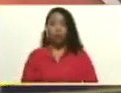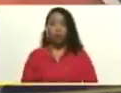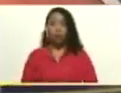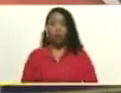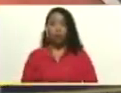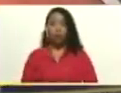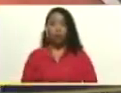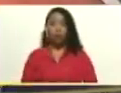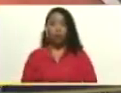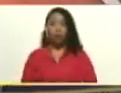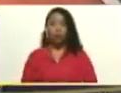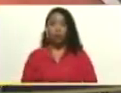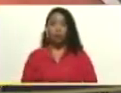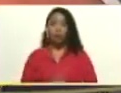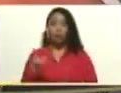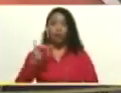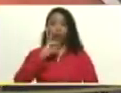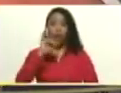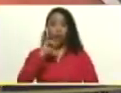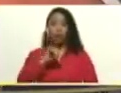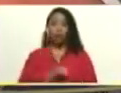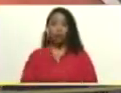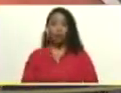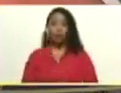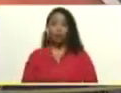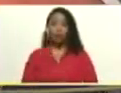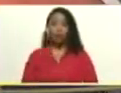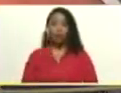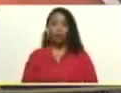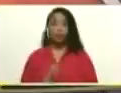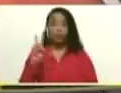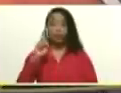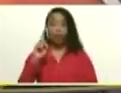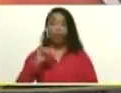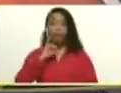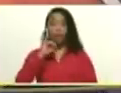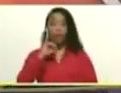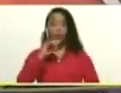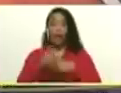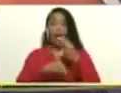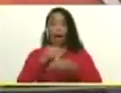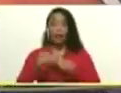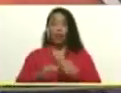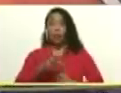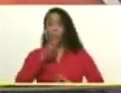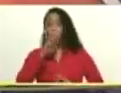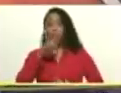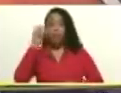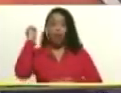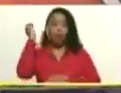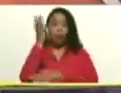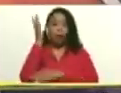allí con los datos que daba, los datos que daban terribles de las sanciones,